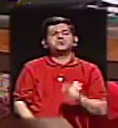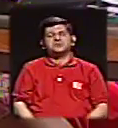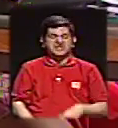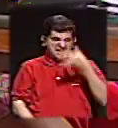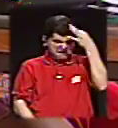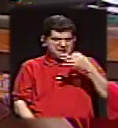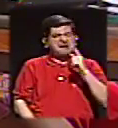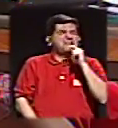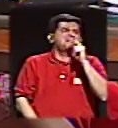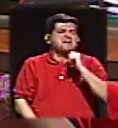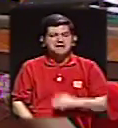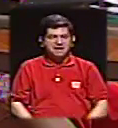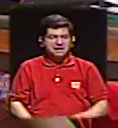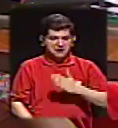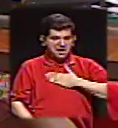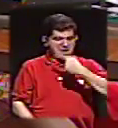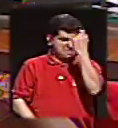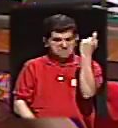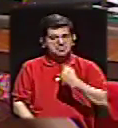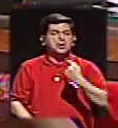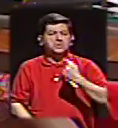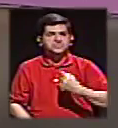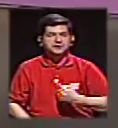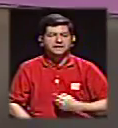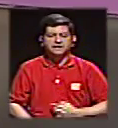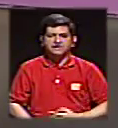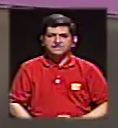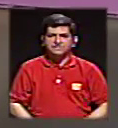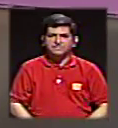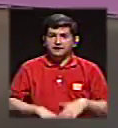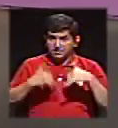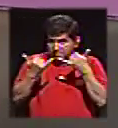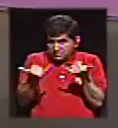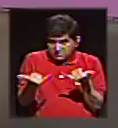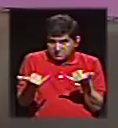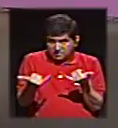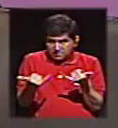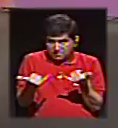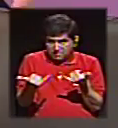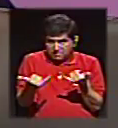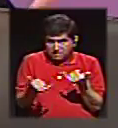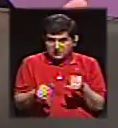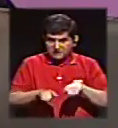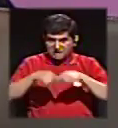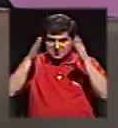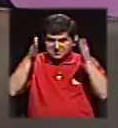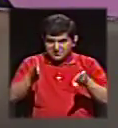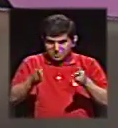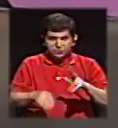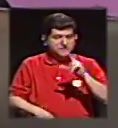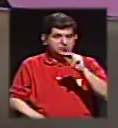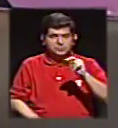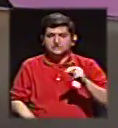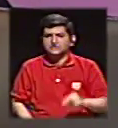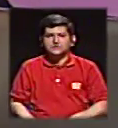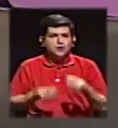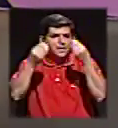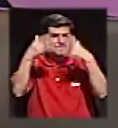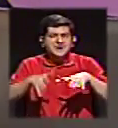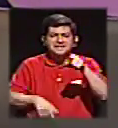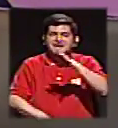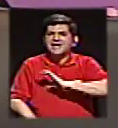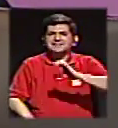quién se cree? Para venirme a preguntar. Ahora, que el periodismo no pierda nunca ese